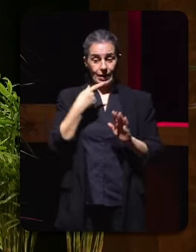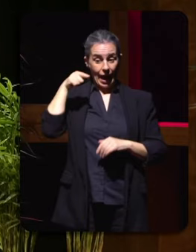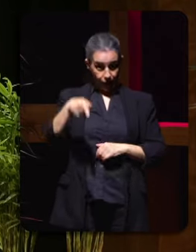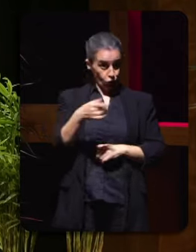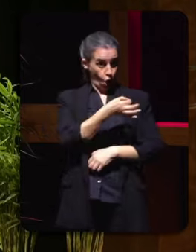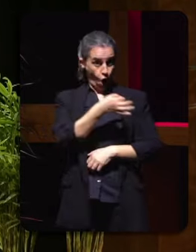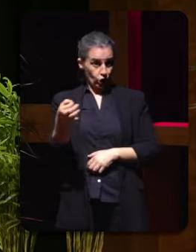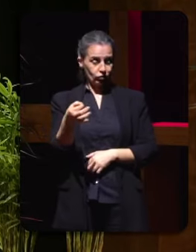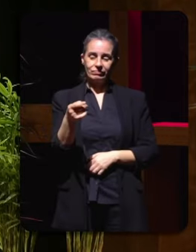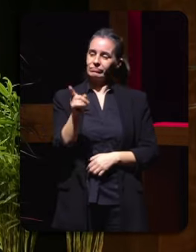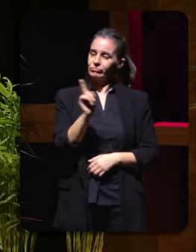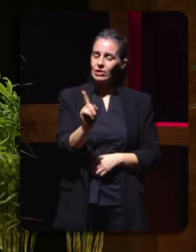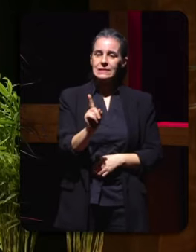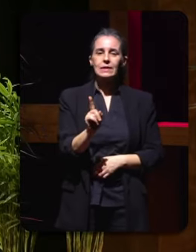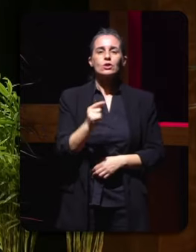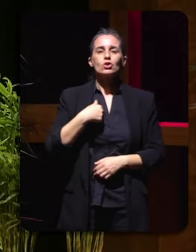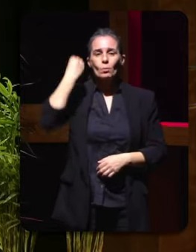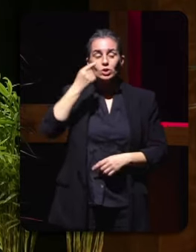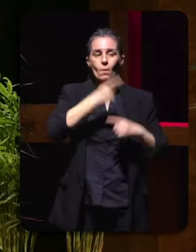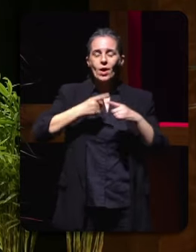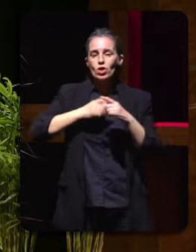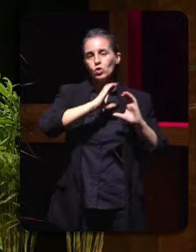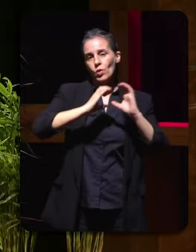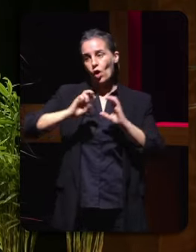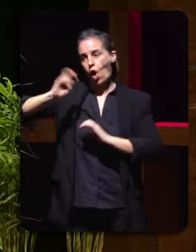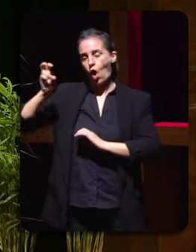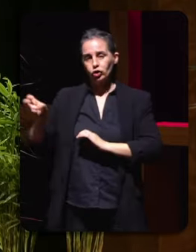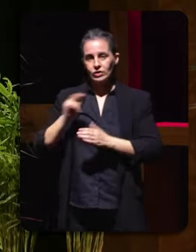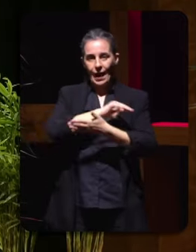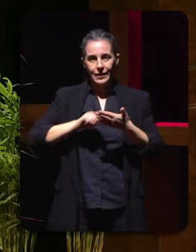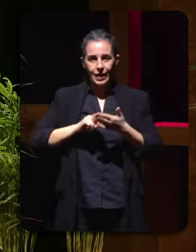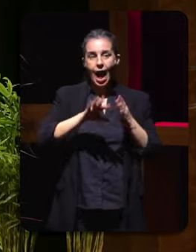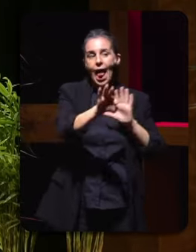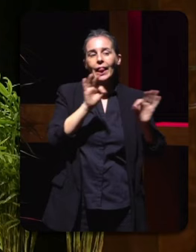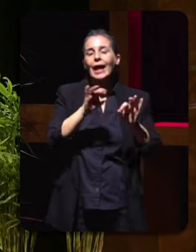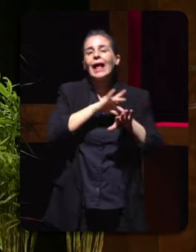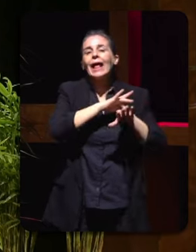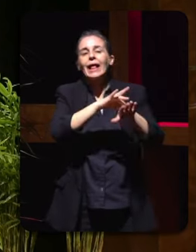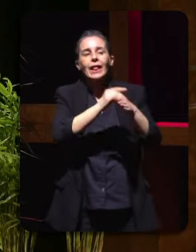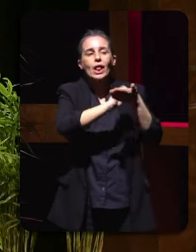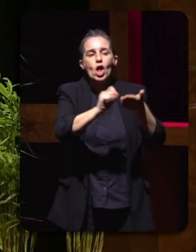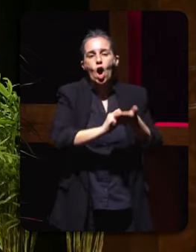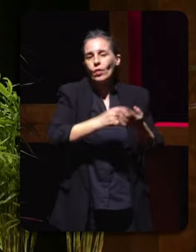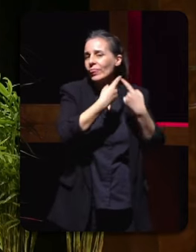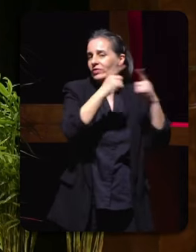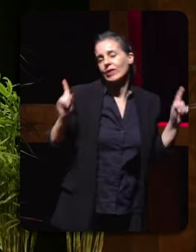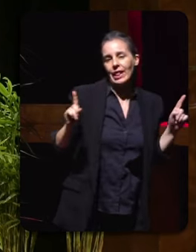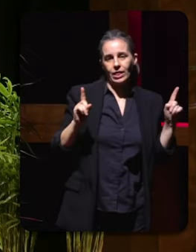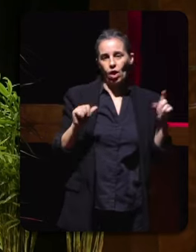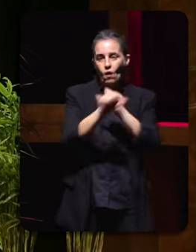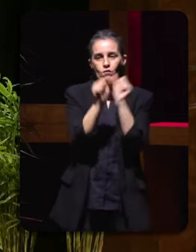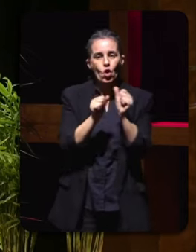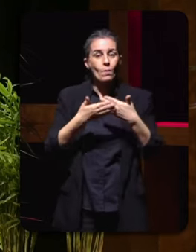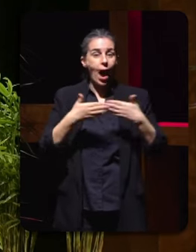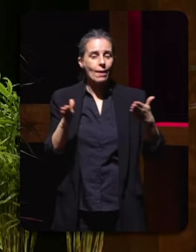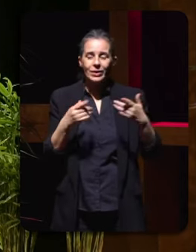que estou segurísima de que o resto de medios de comunicación de Galicia escolleron outro guión e outra escaleta escolleron outras aperturas